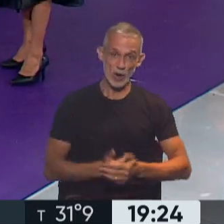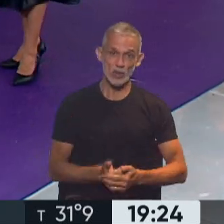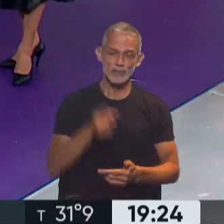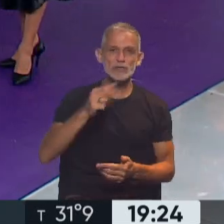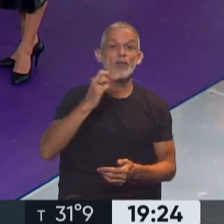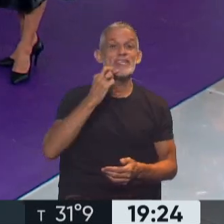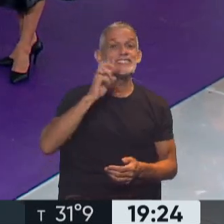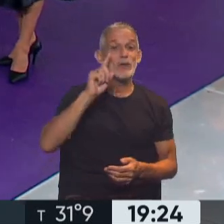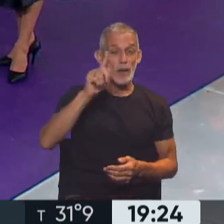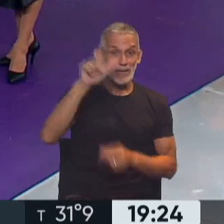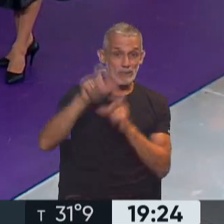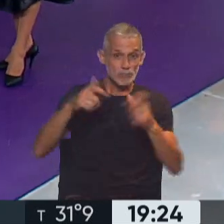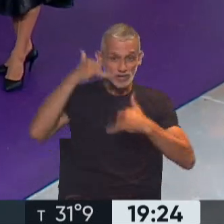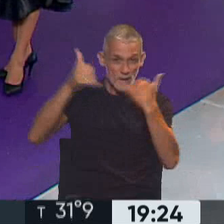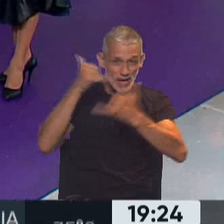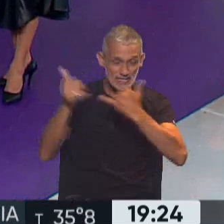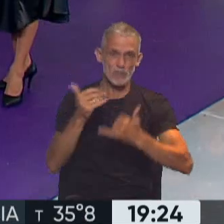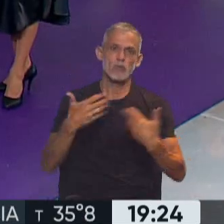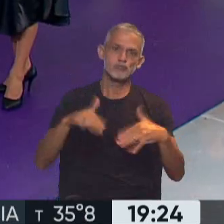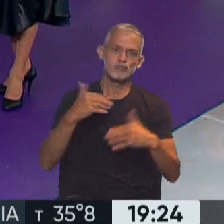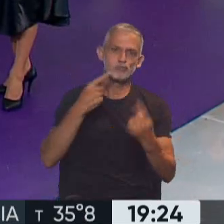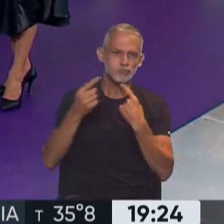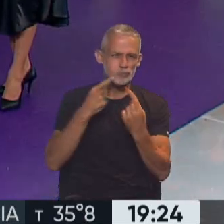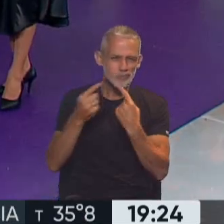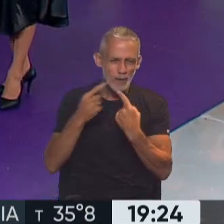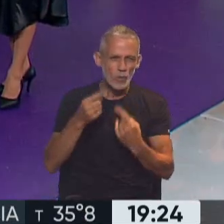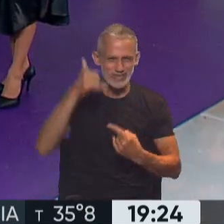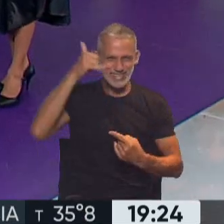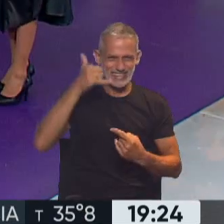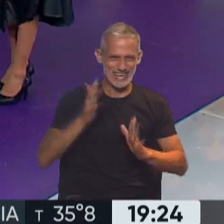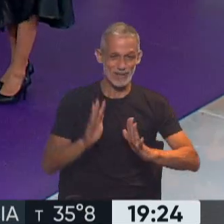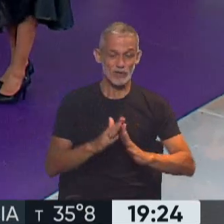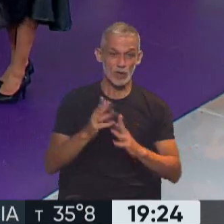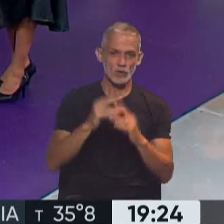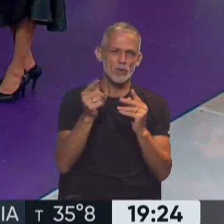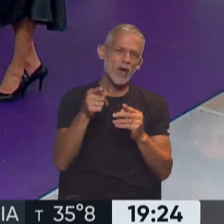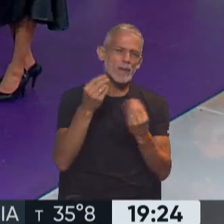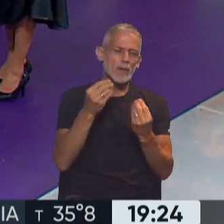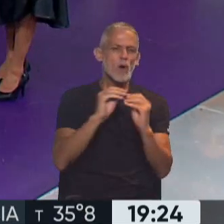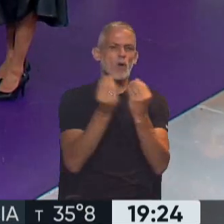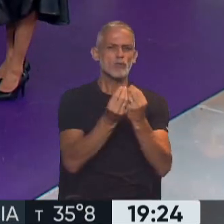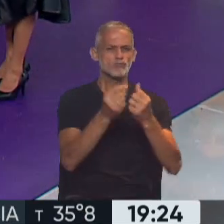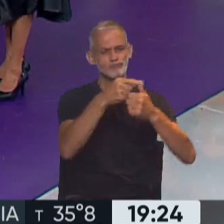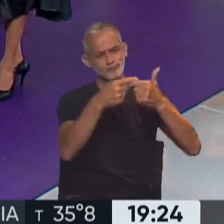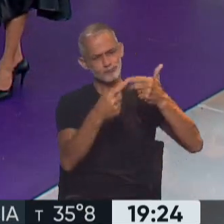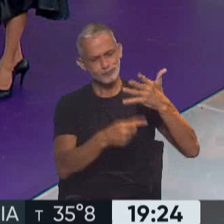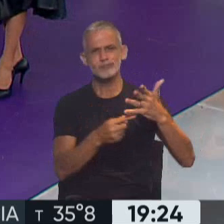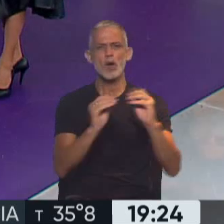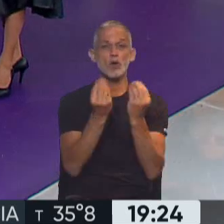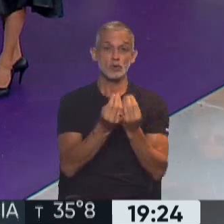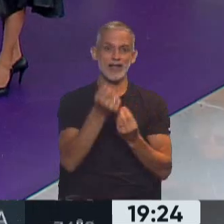Esos 19.000 que decías, Alfredo, es un récord de consultas. Y por supuesto que en el desglose, en el balance general, están todos estos